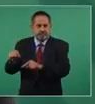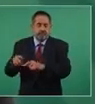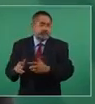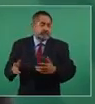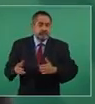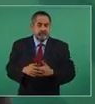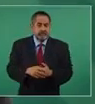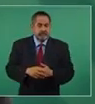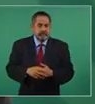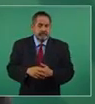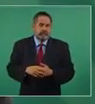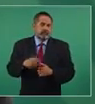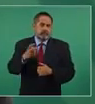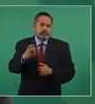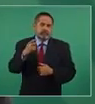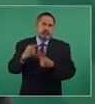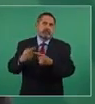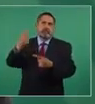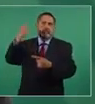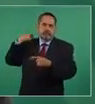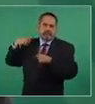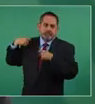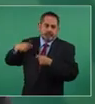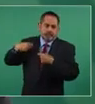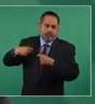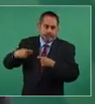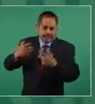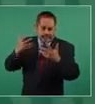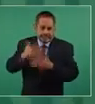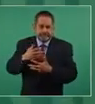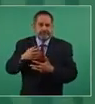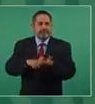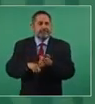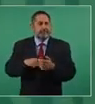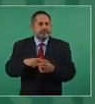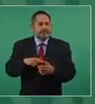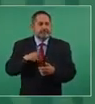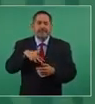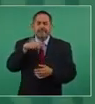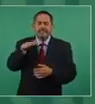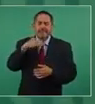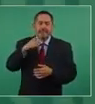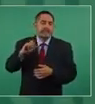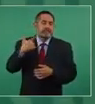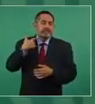que fue la herencia que dejó el régimen de corrupción.